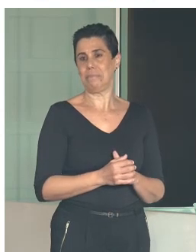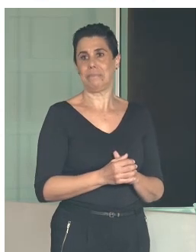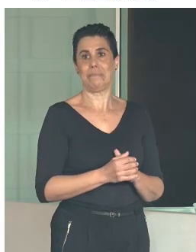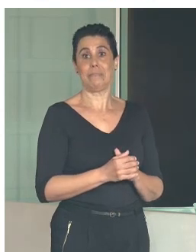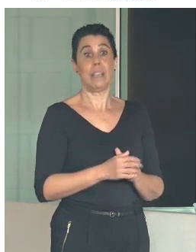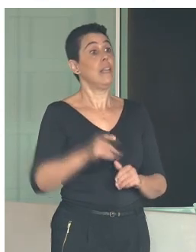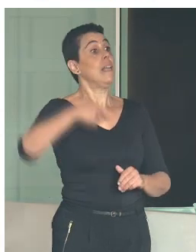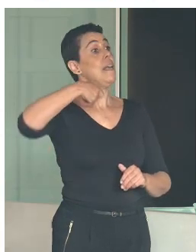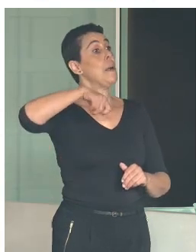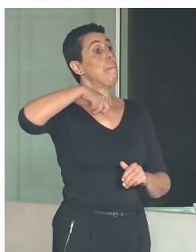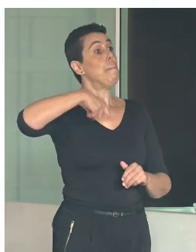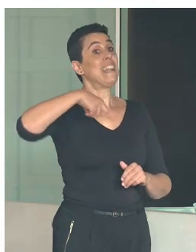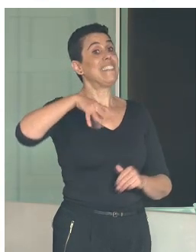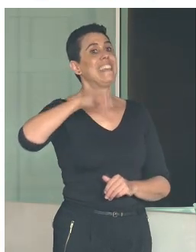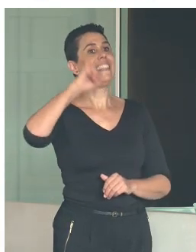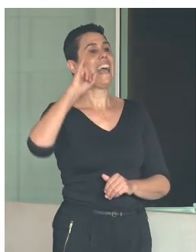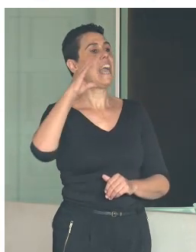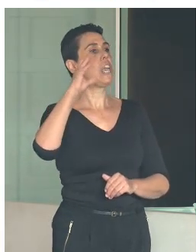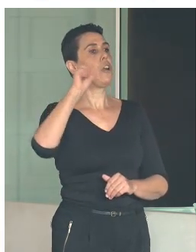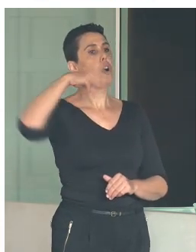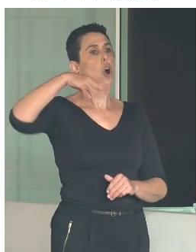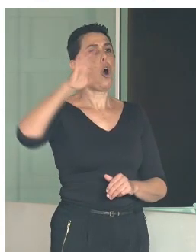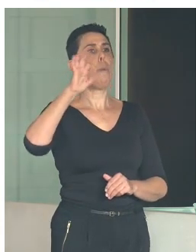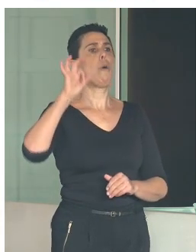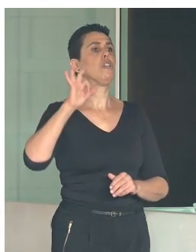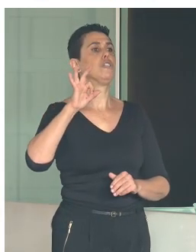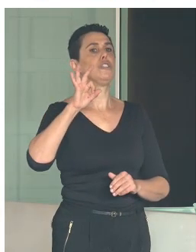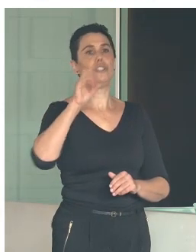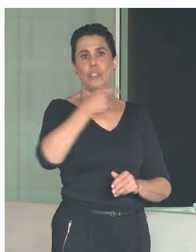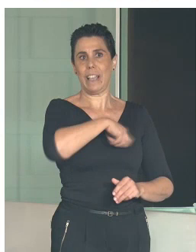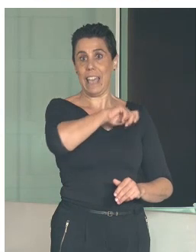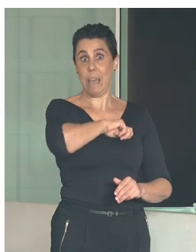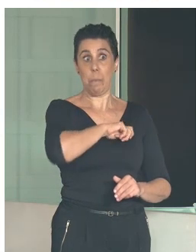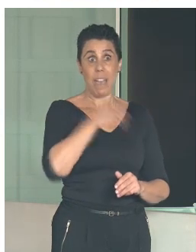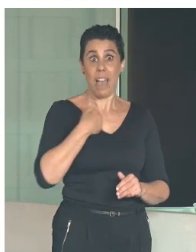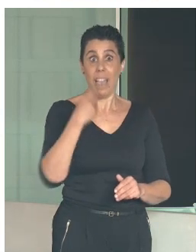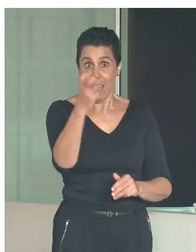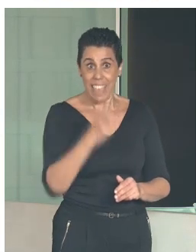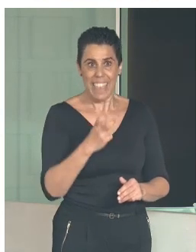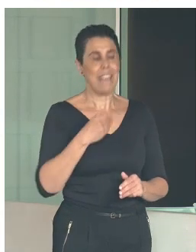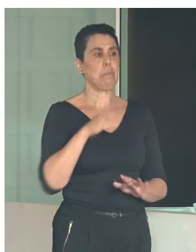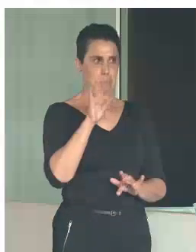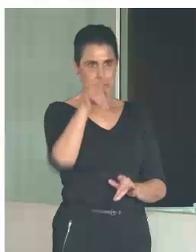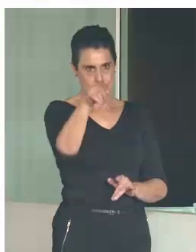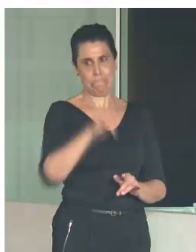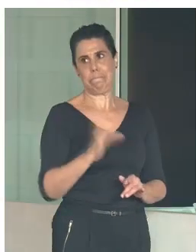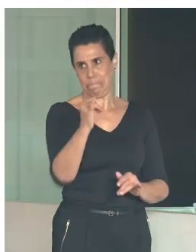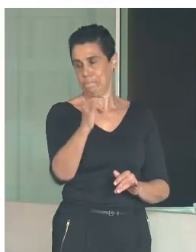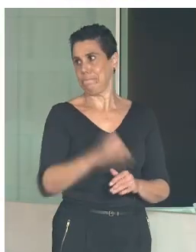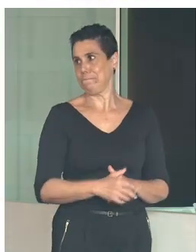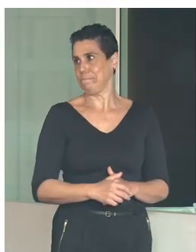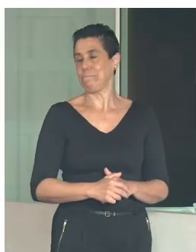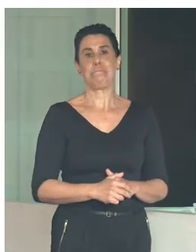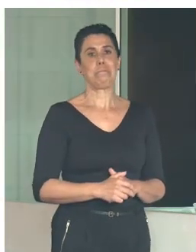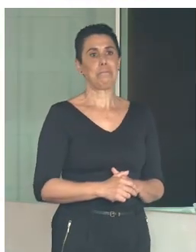Presidenta de ICOMOS España. No sé si habrá llegado, pero sí, la tenemos. Muy bien.